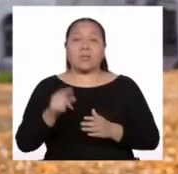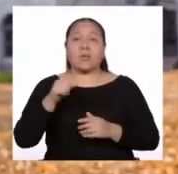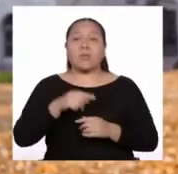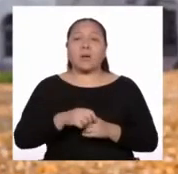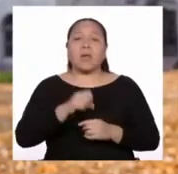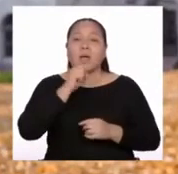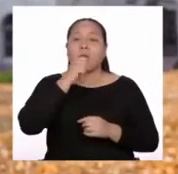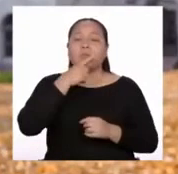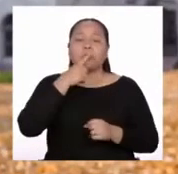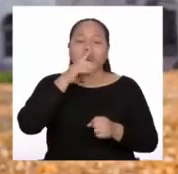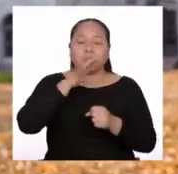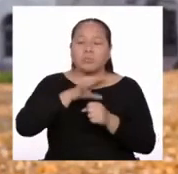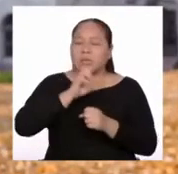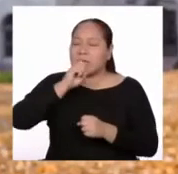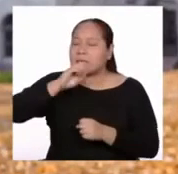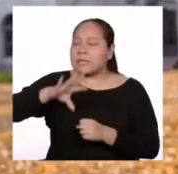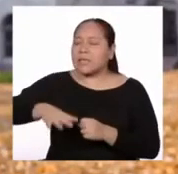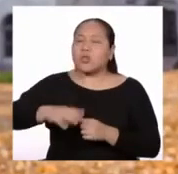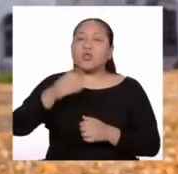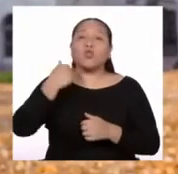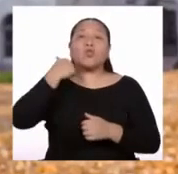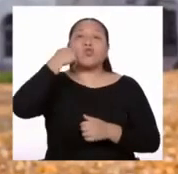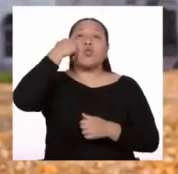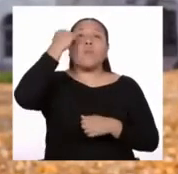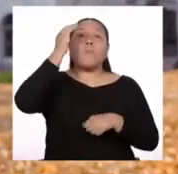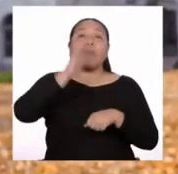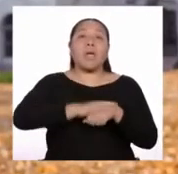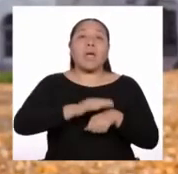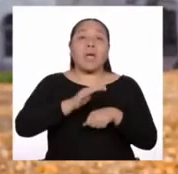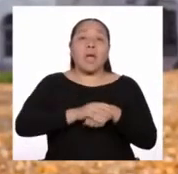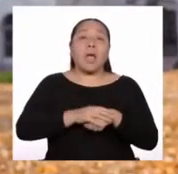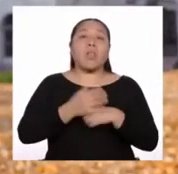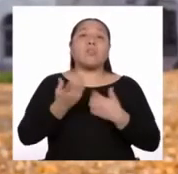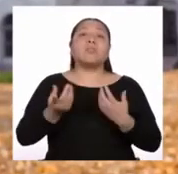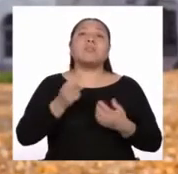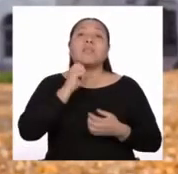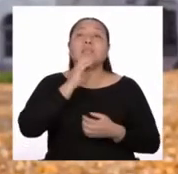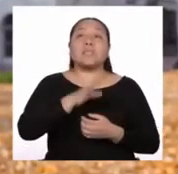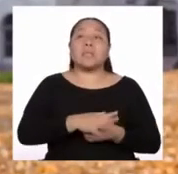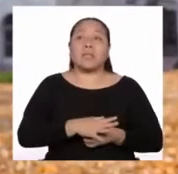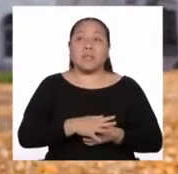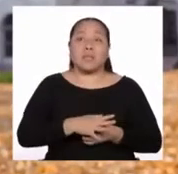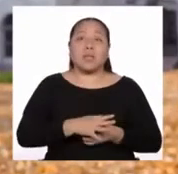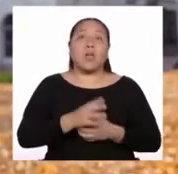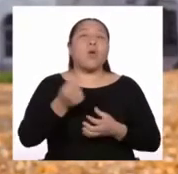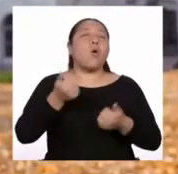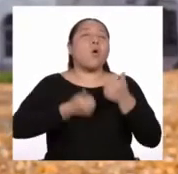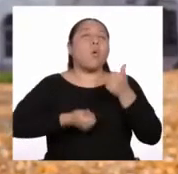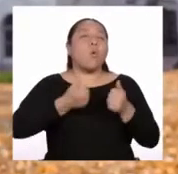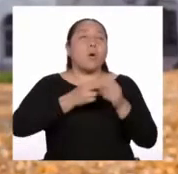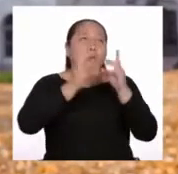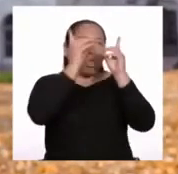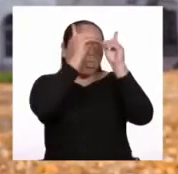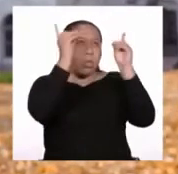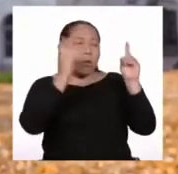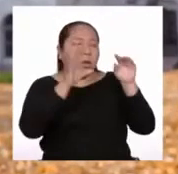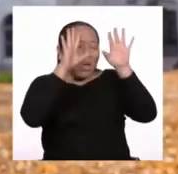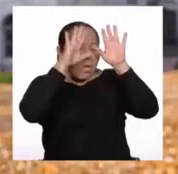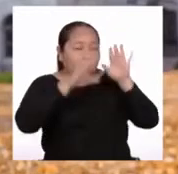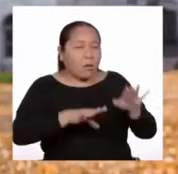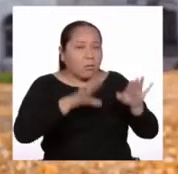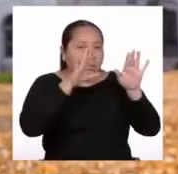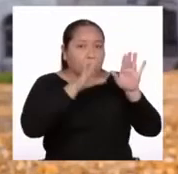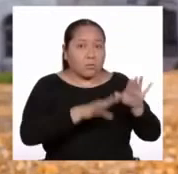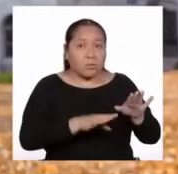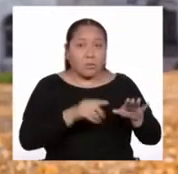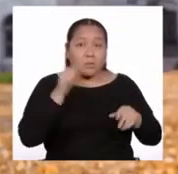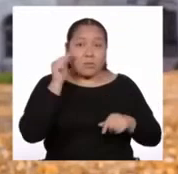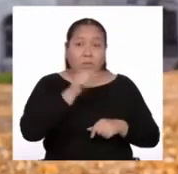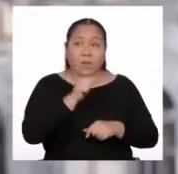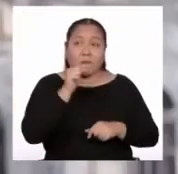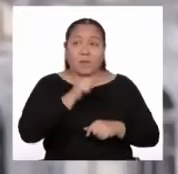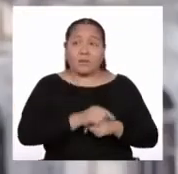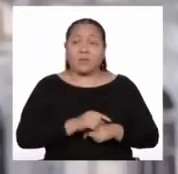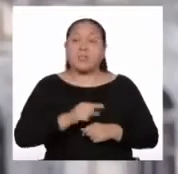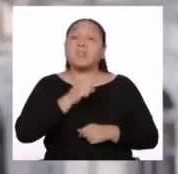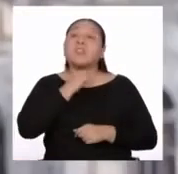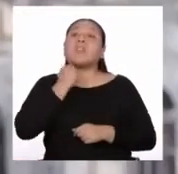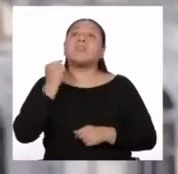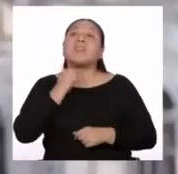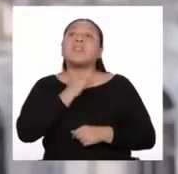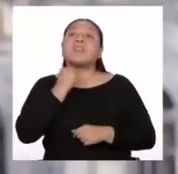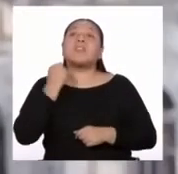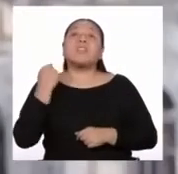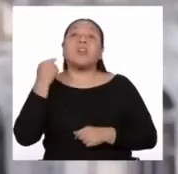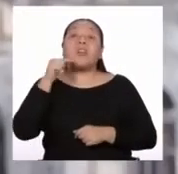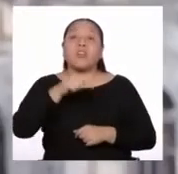indios y enmienda de sus vidas y erronía, para idólatras y para saber confesarlos a los dichos indios, los dichos sacerdotes